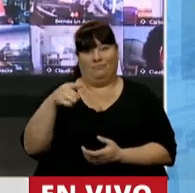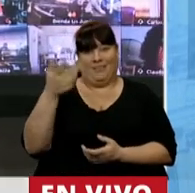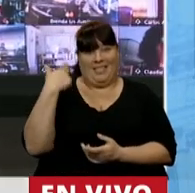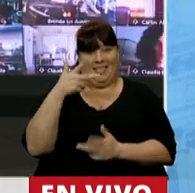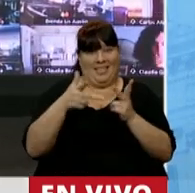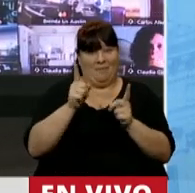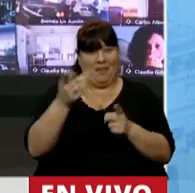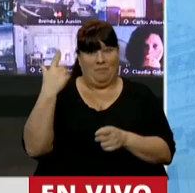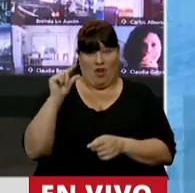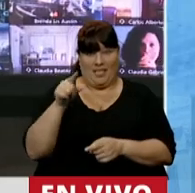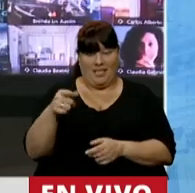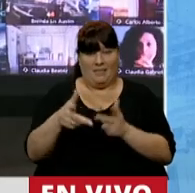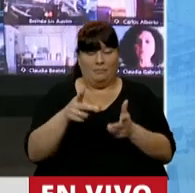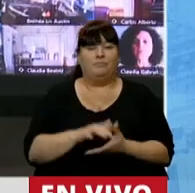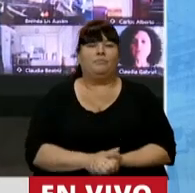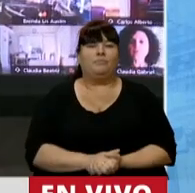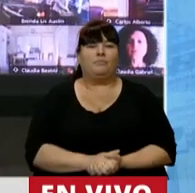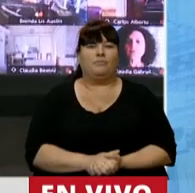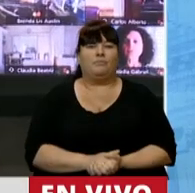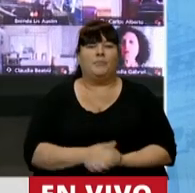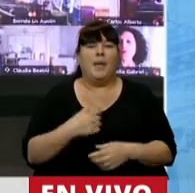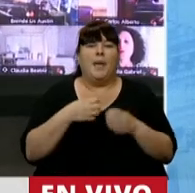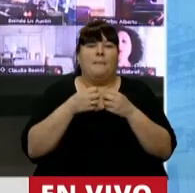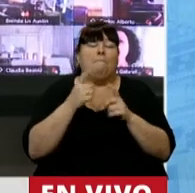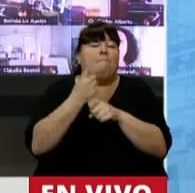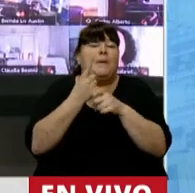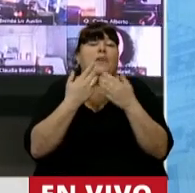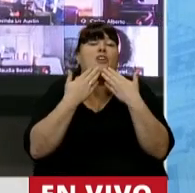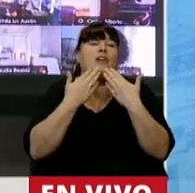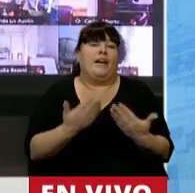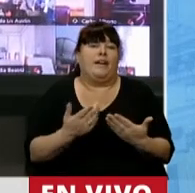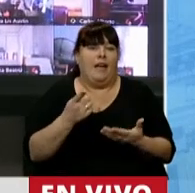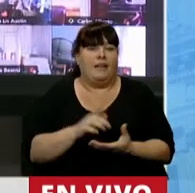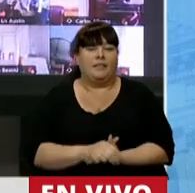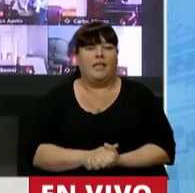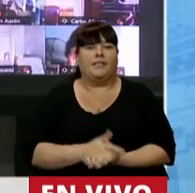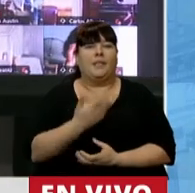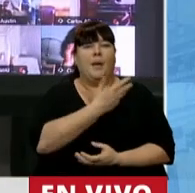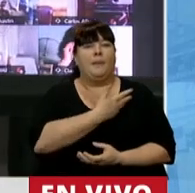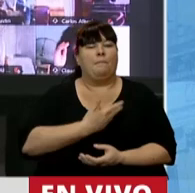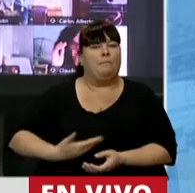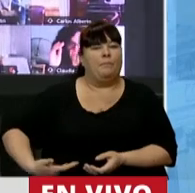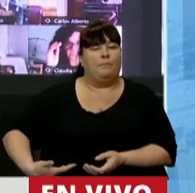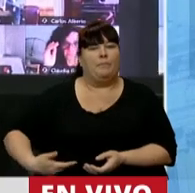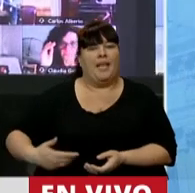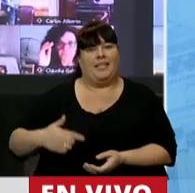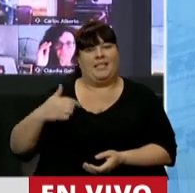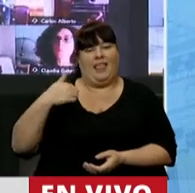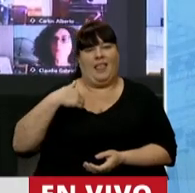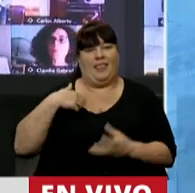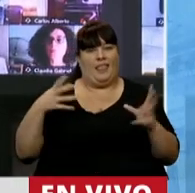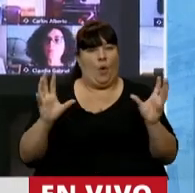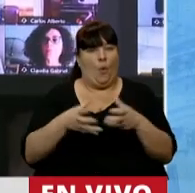acaba de hacer, quiero empezar agradeciéndole al presidente de nuestro